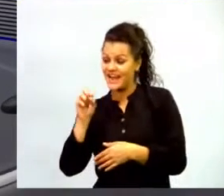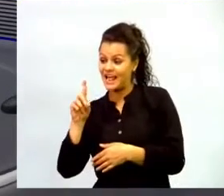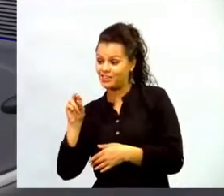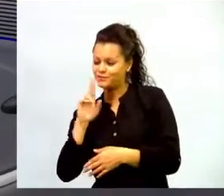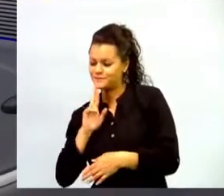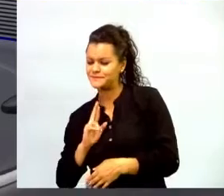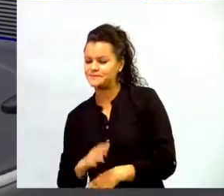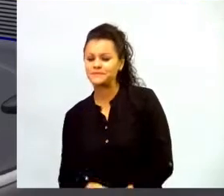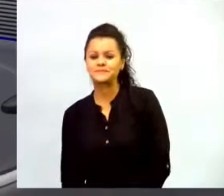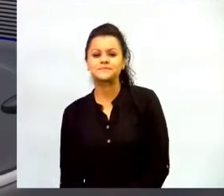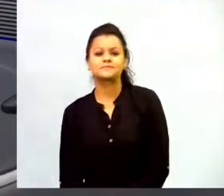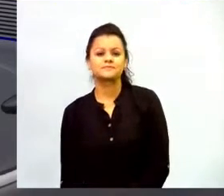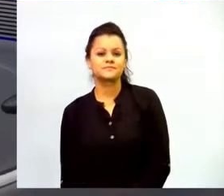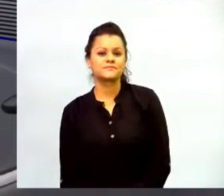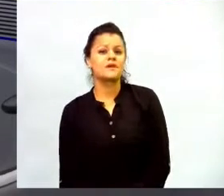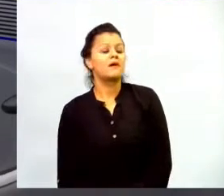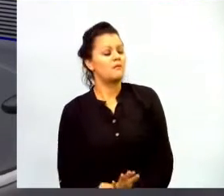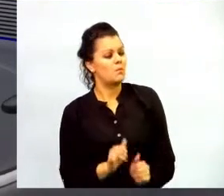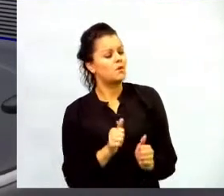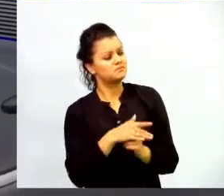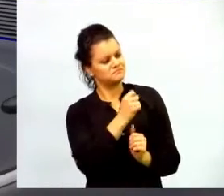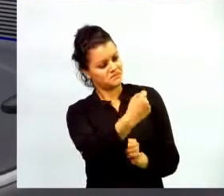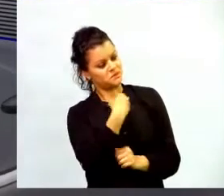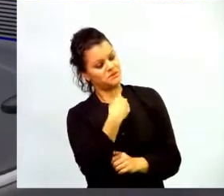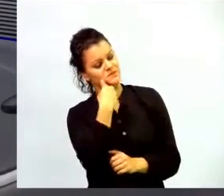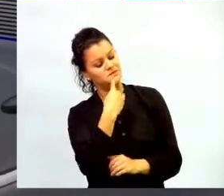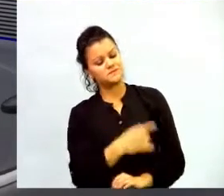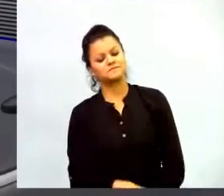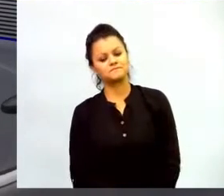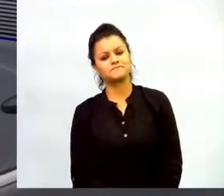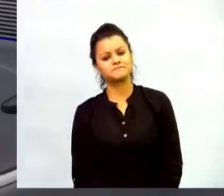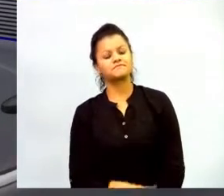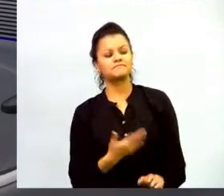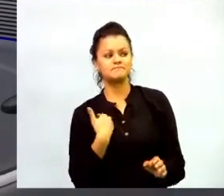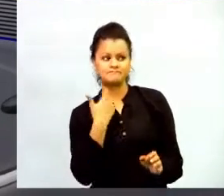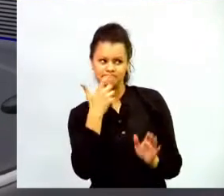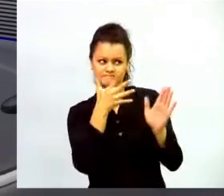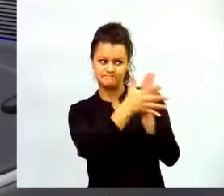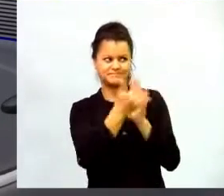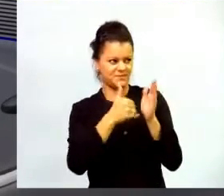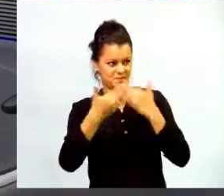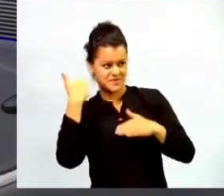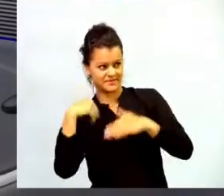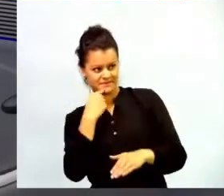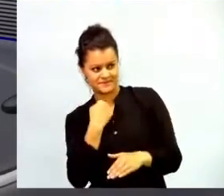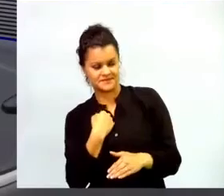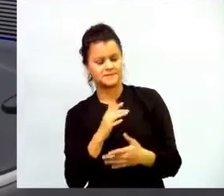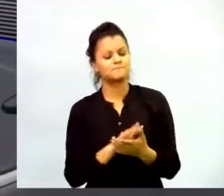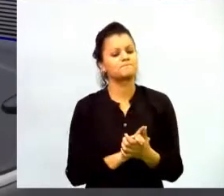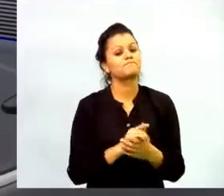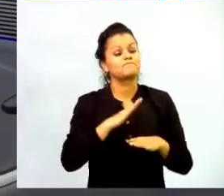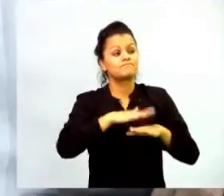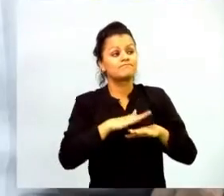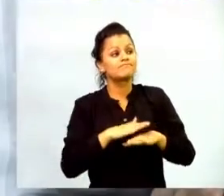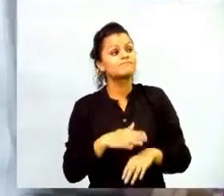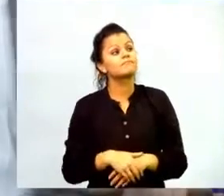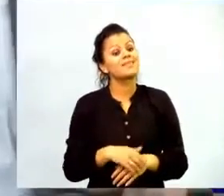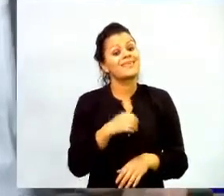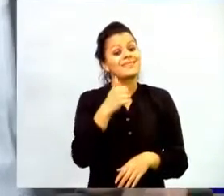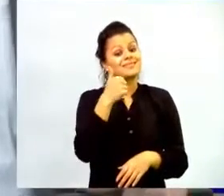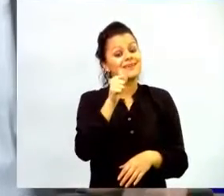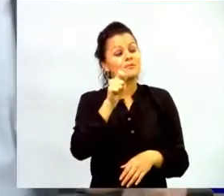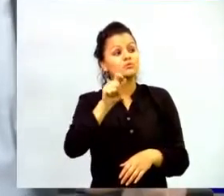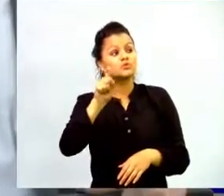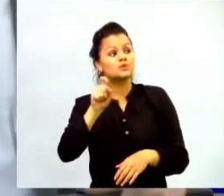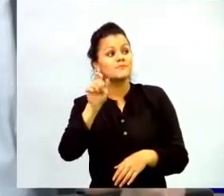interesante pregunta yo quiero resaltar lo que decías anteriormente 10.6% mejoran las